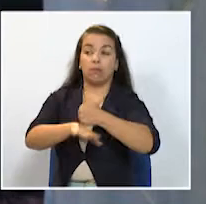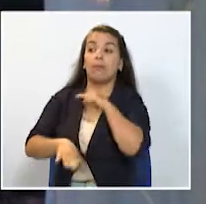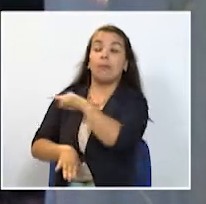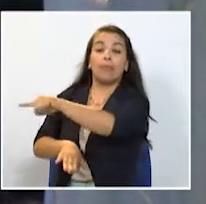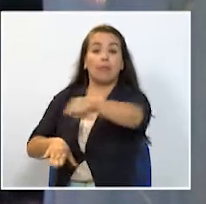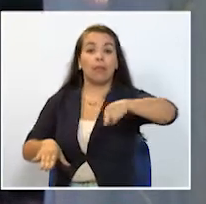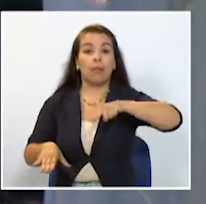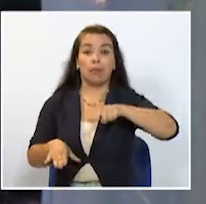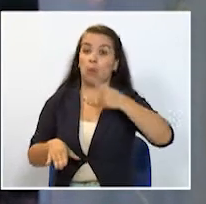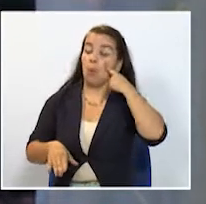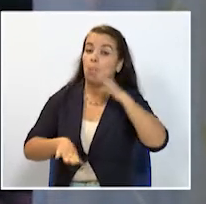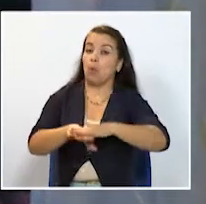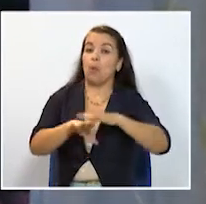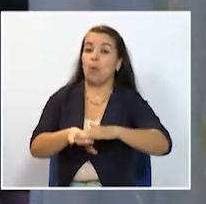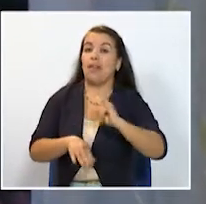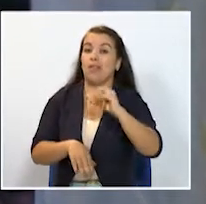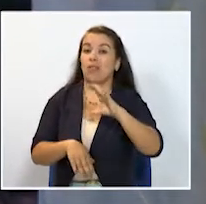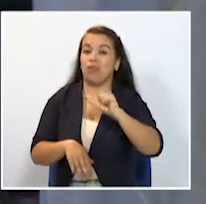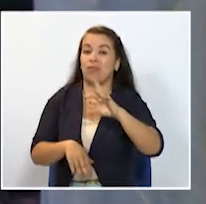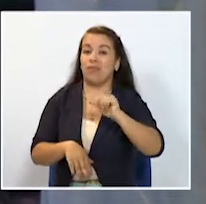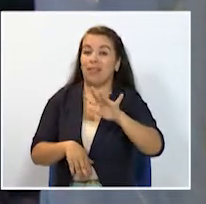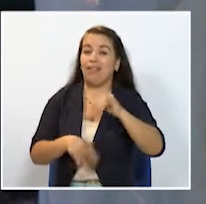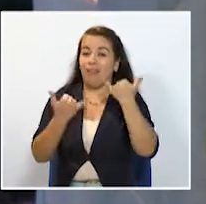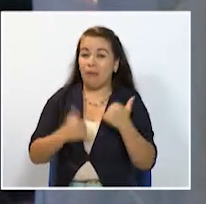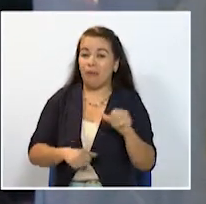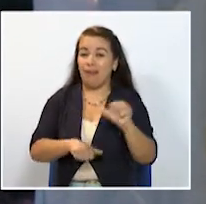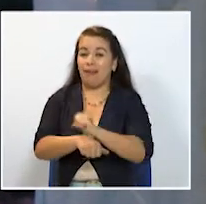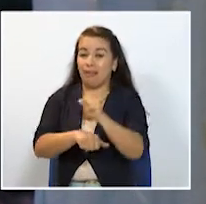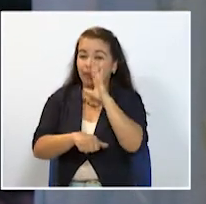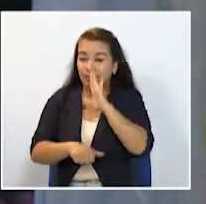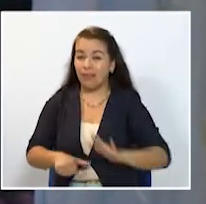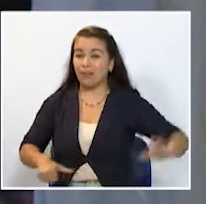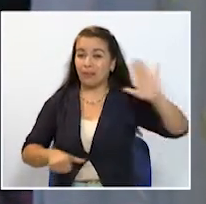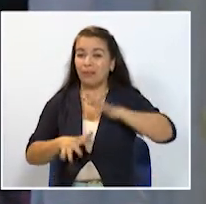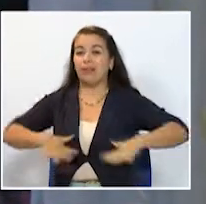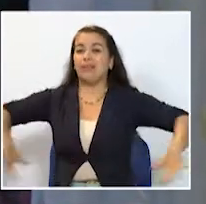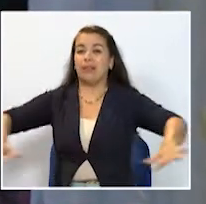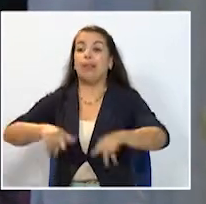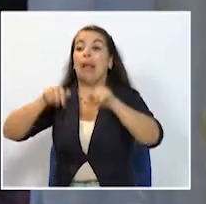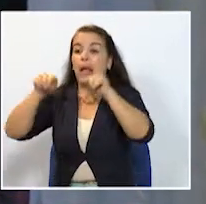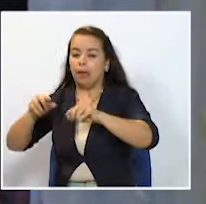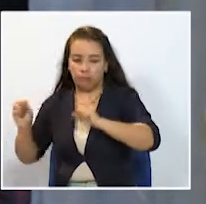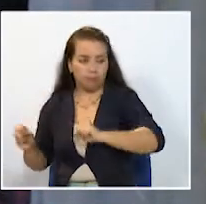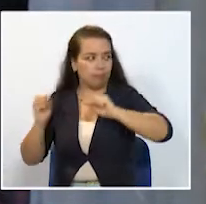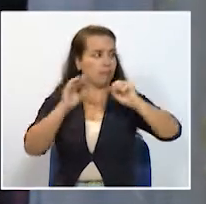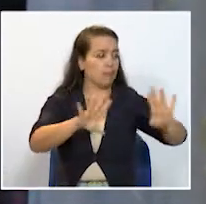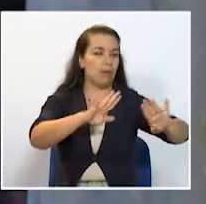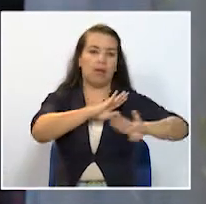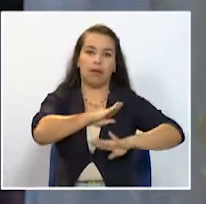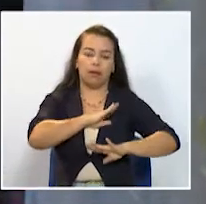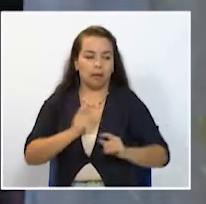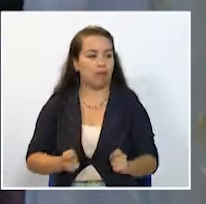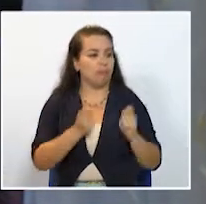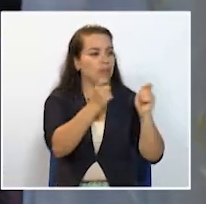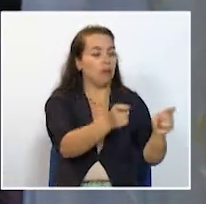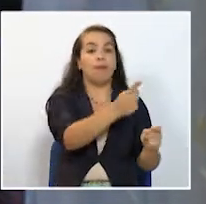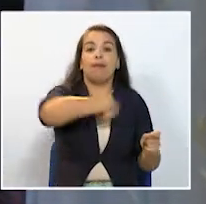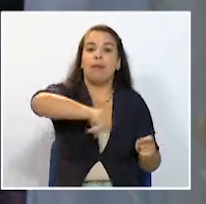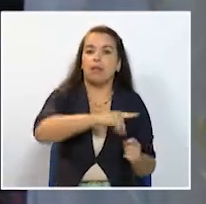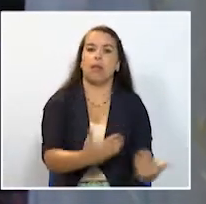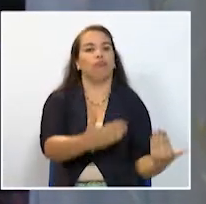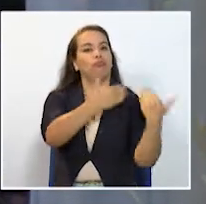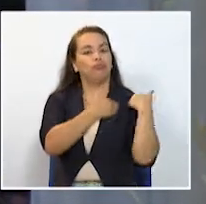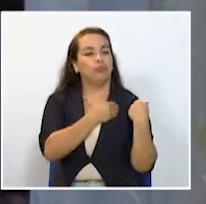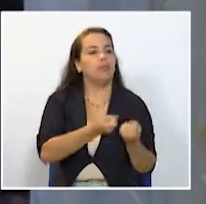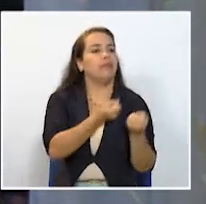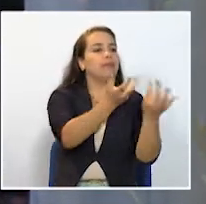el antiguo INCODER, que ahora se llama la Agencia Nacional de Tierras, y de ahí a las alcaldías. Las alcaldías se encargan de distribuirlo